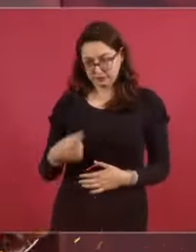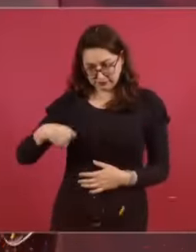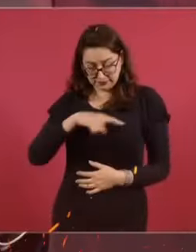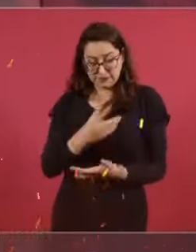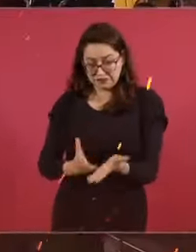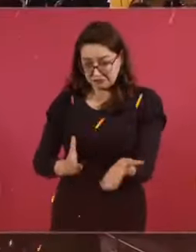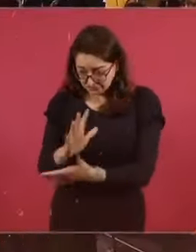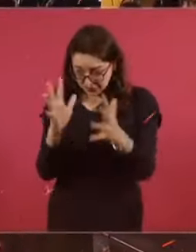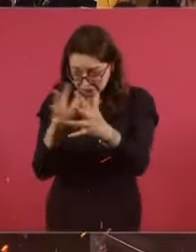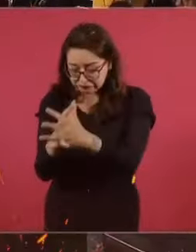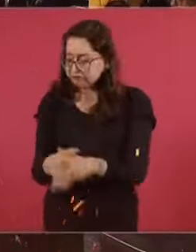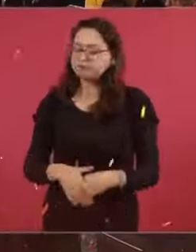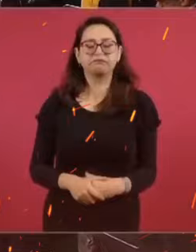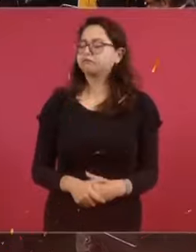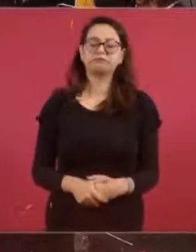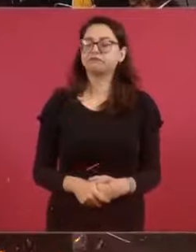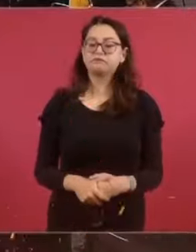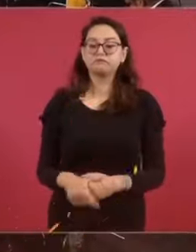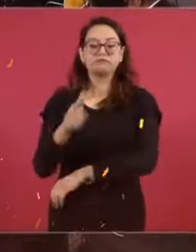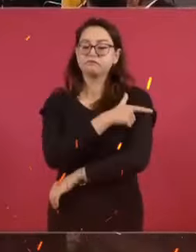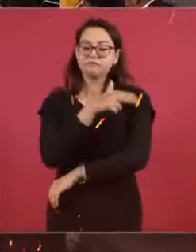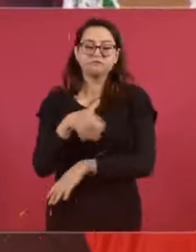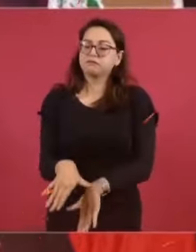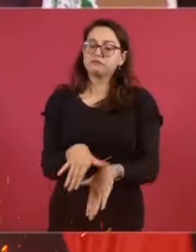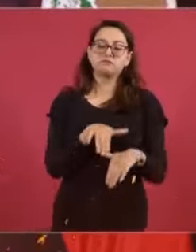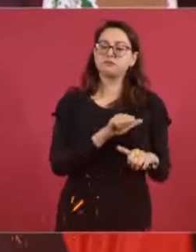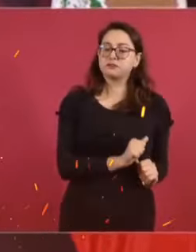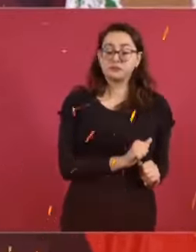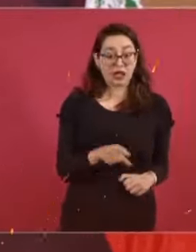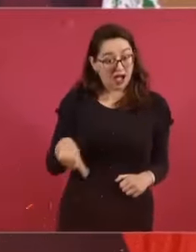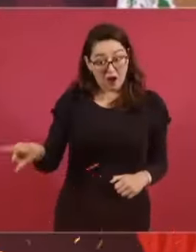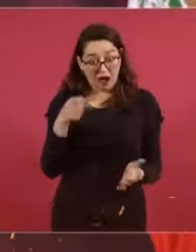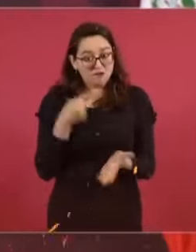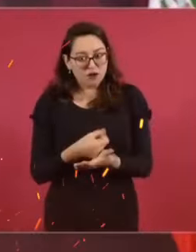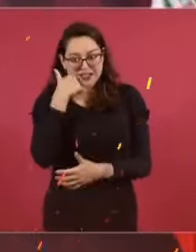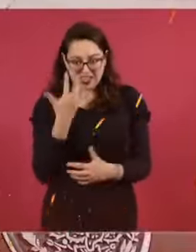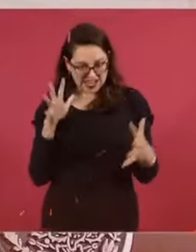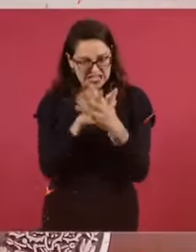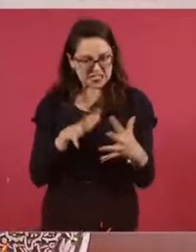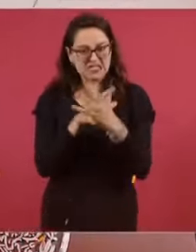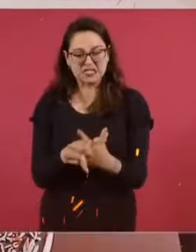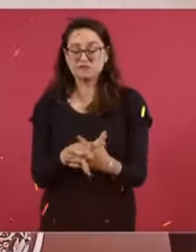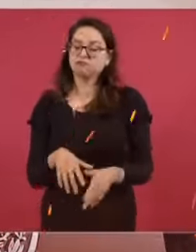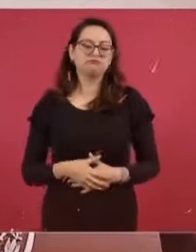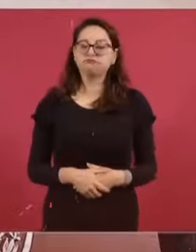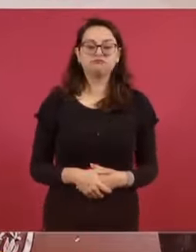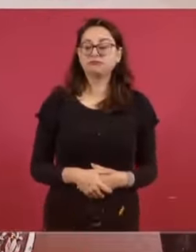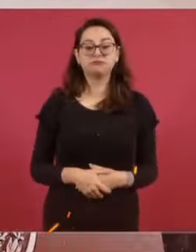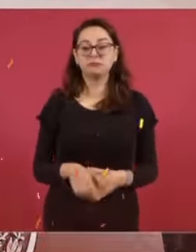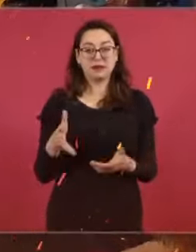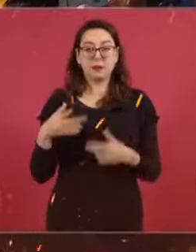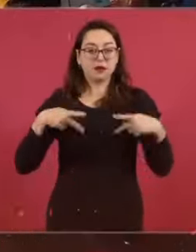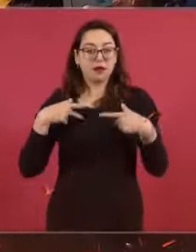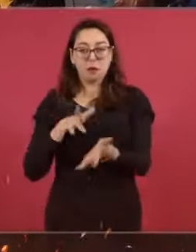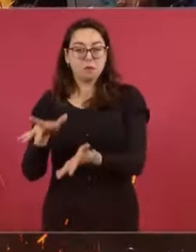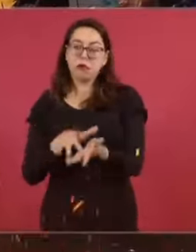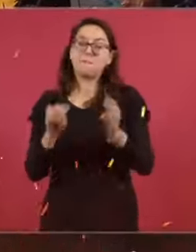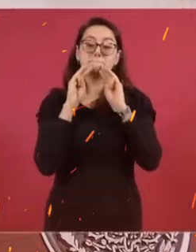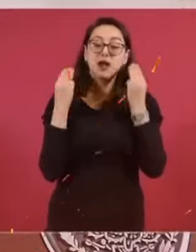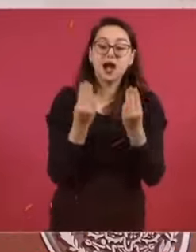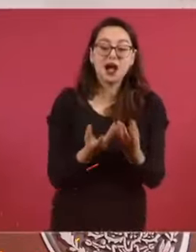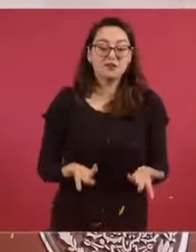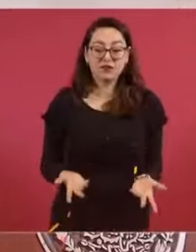Se retiró la Guardia Nacional porque querían la confrontación. Entonces, tomaron Chilpancingo y